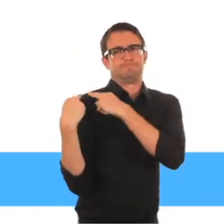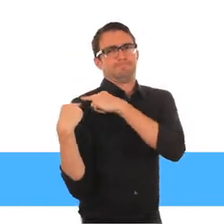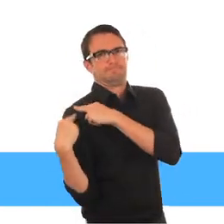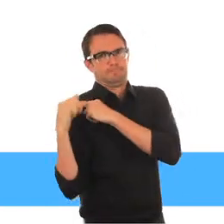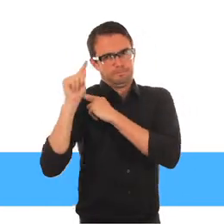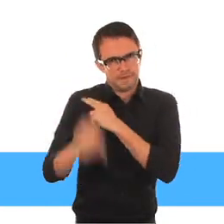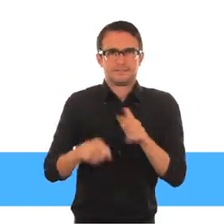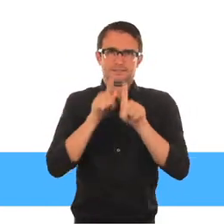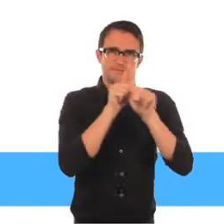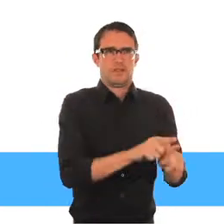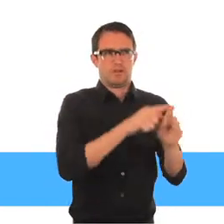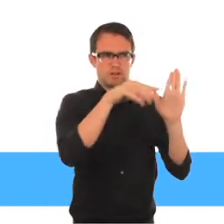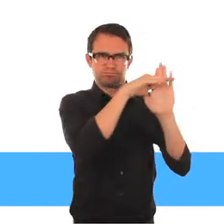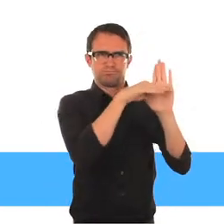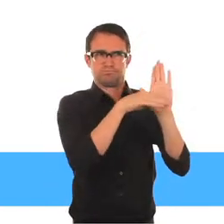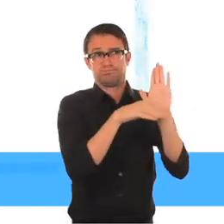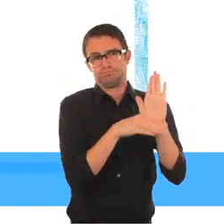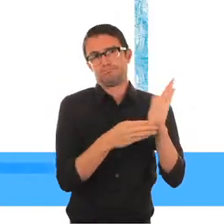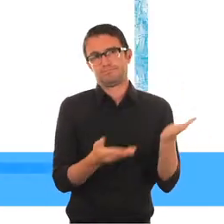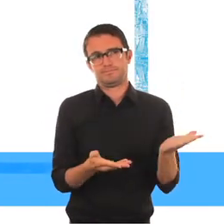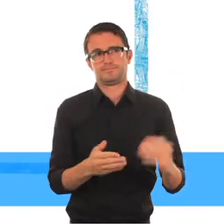niños con discapacidad ejercer sus derechos.